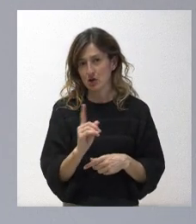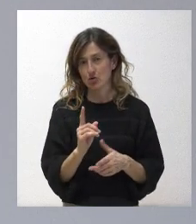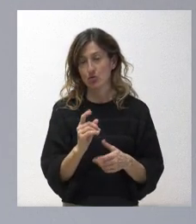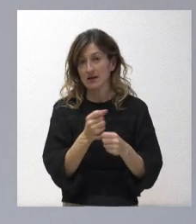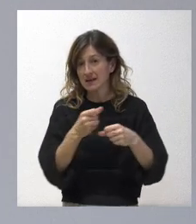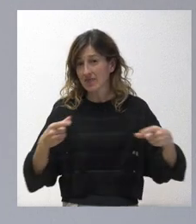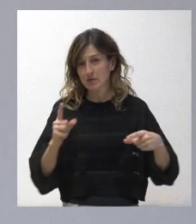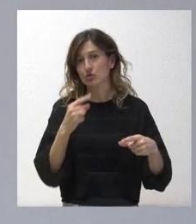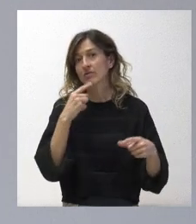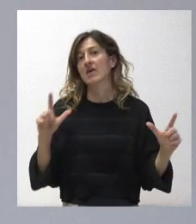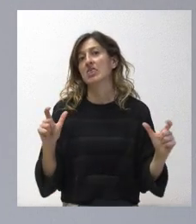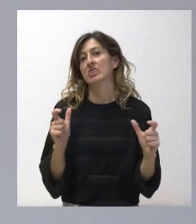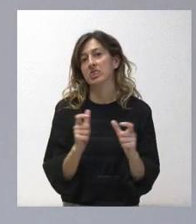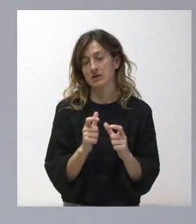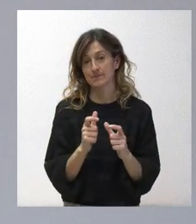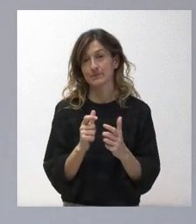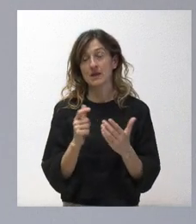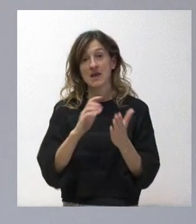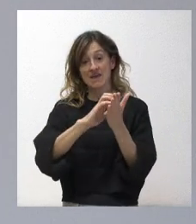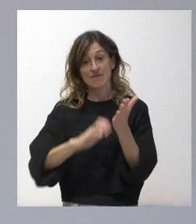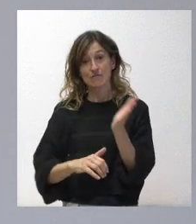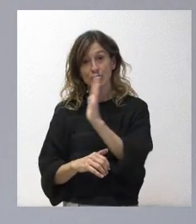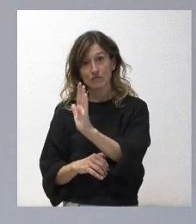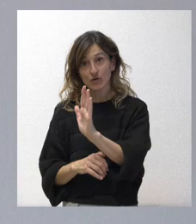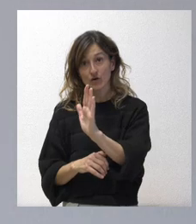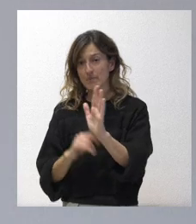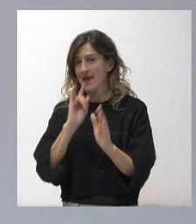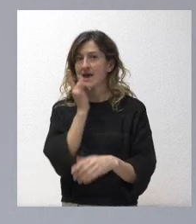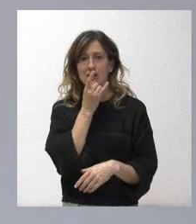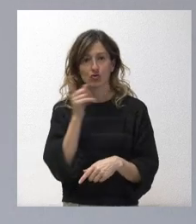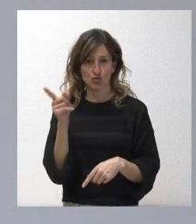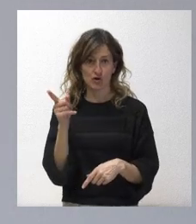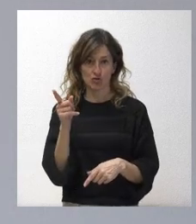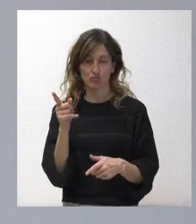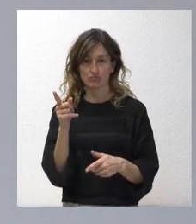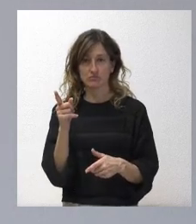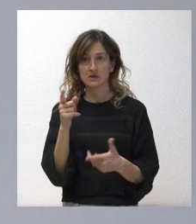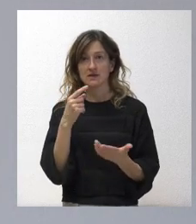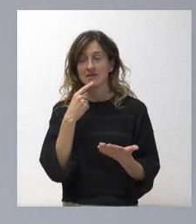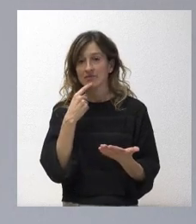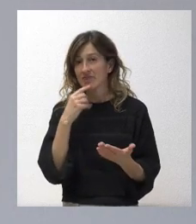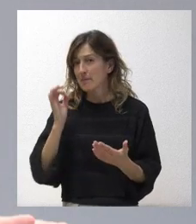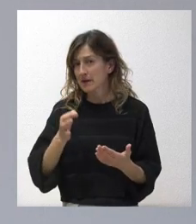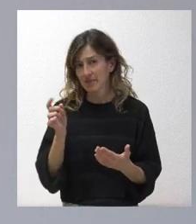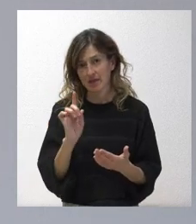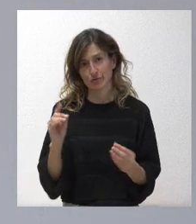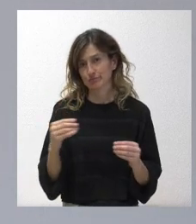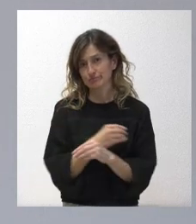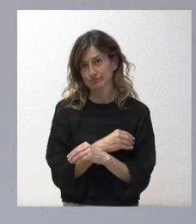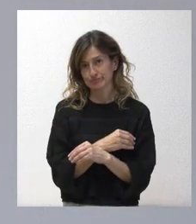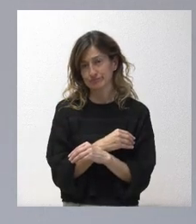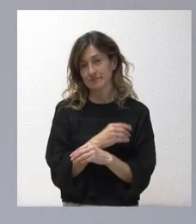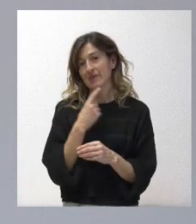sino en decrecimiento. Ese informe era totalmente erróneo y podríamos decir que no adolecía a la verdad por ser suave en los